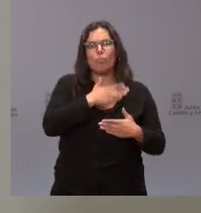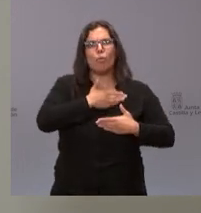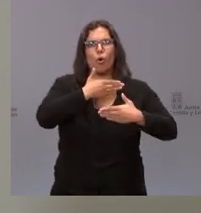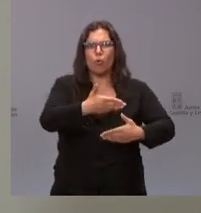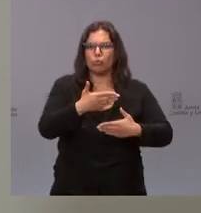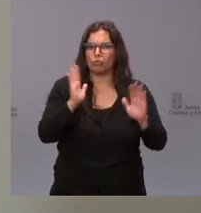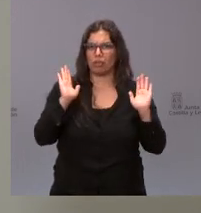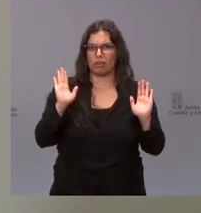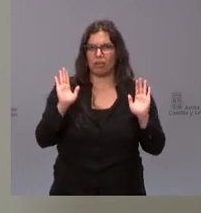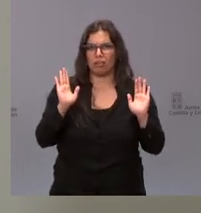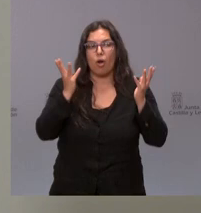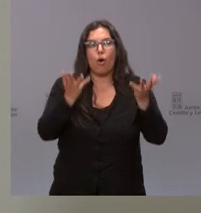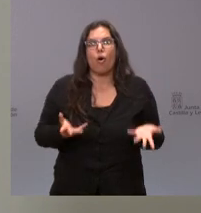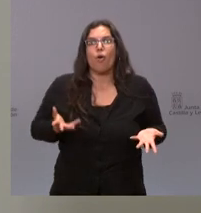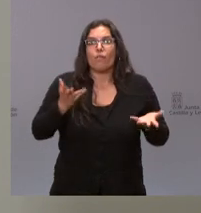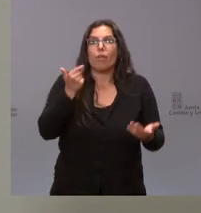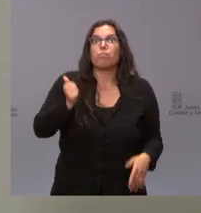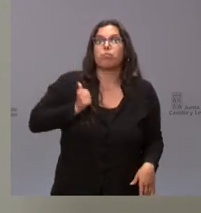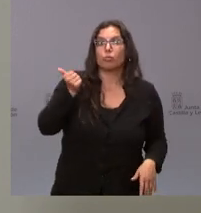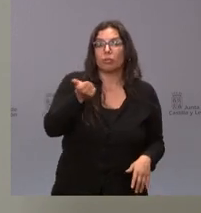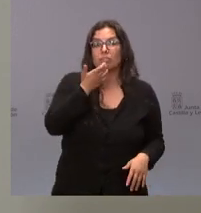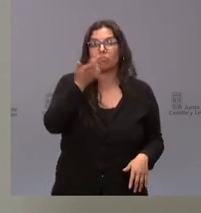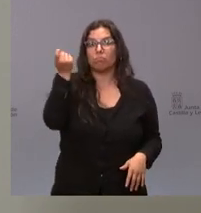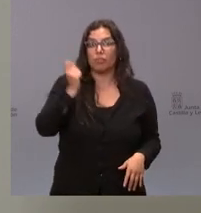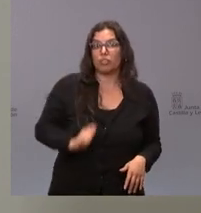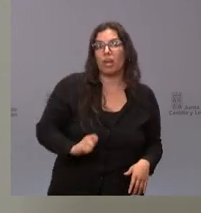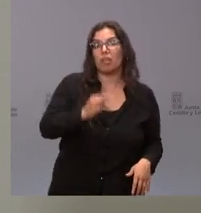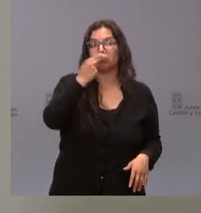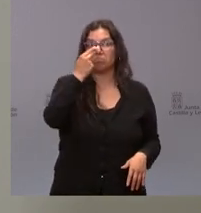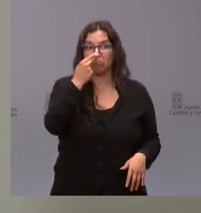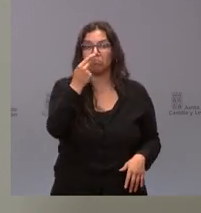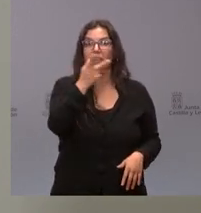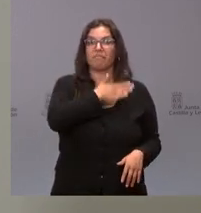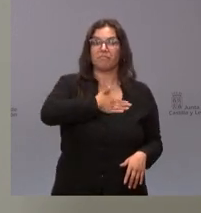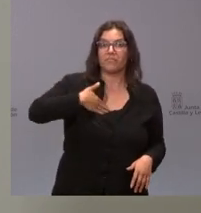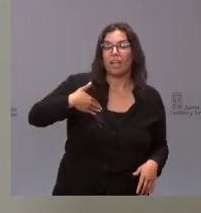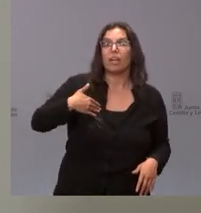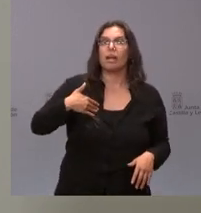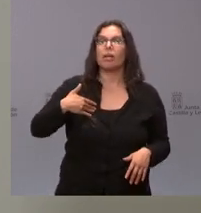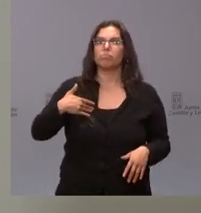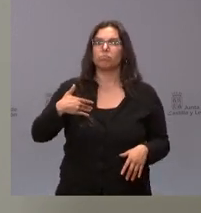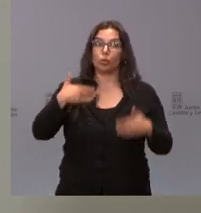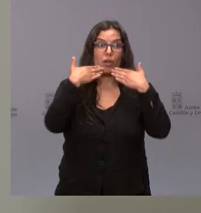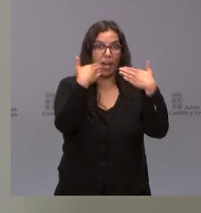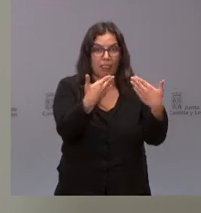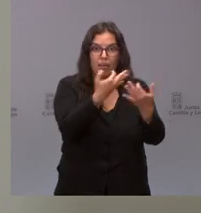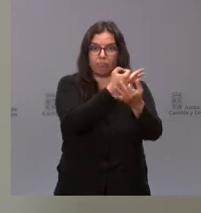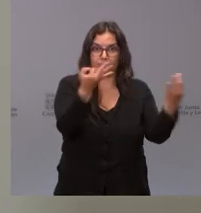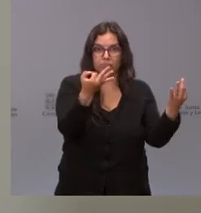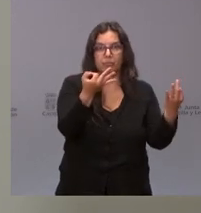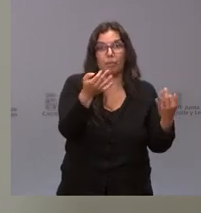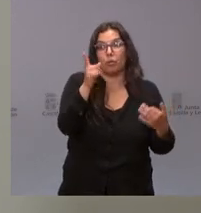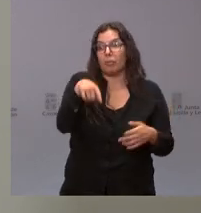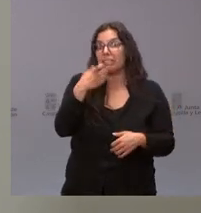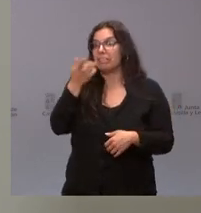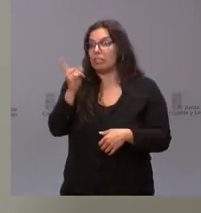se va a ofrecer y aquellos profesionales sanitarios que decidan darse paso se lo agradeceremos y también se lo agradeceremos a